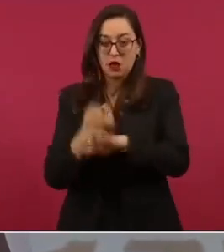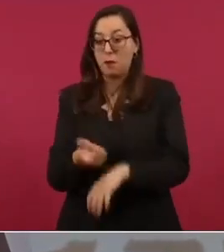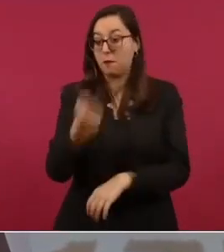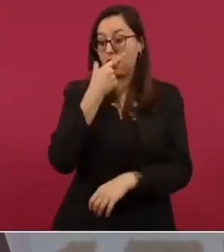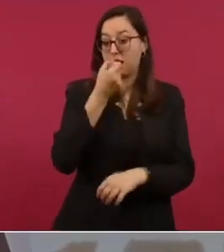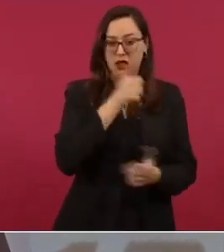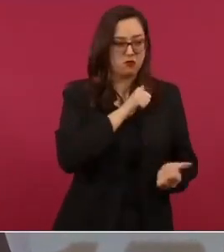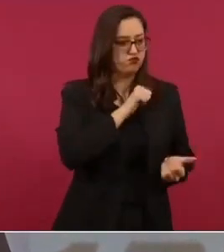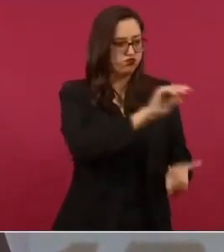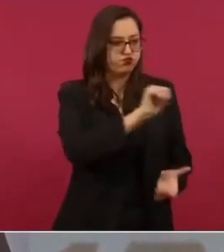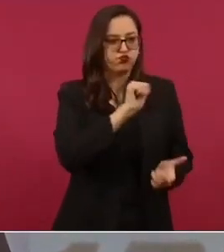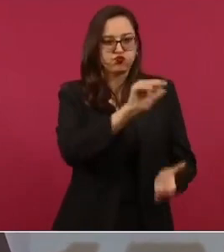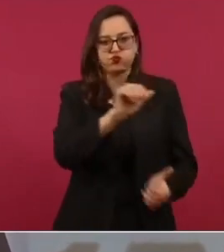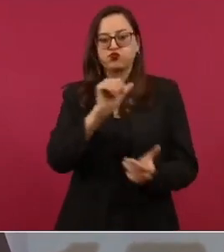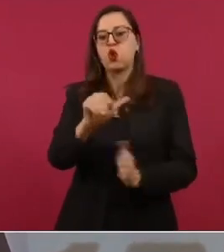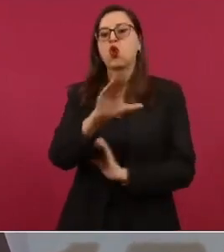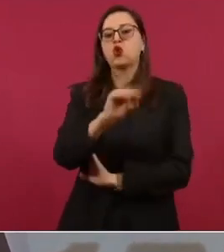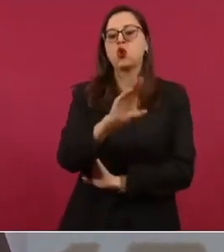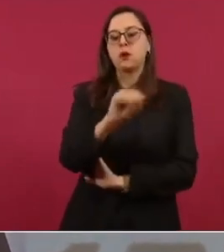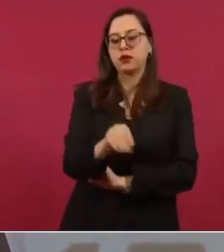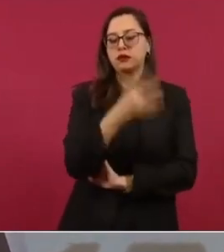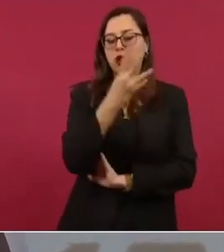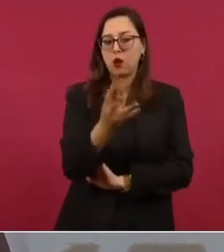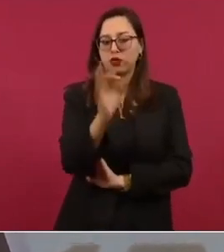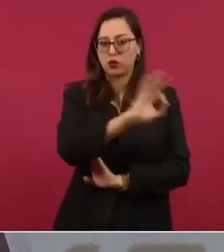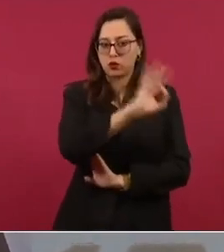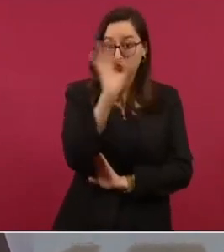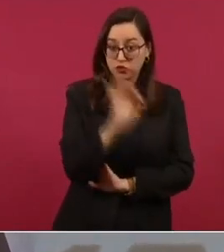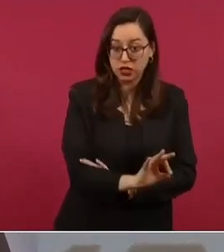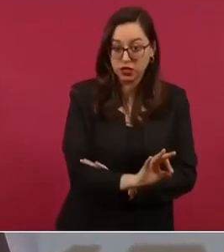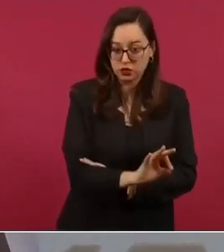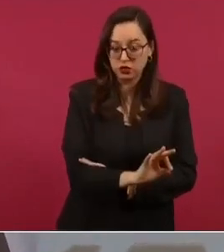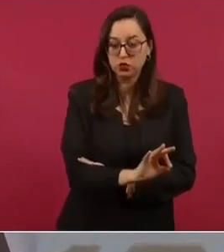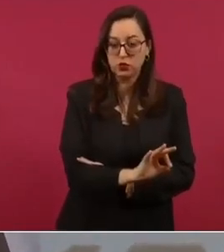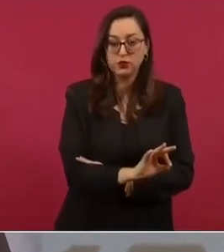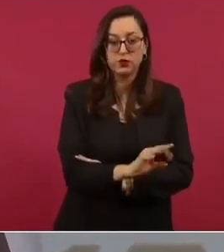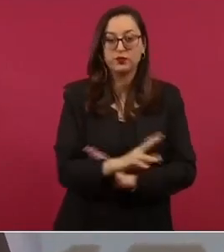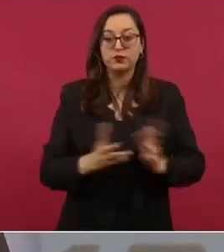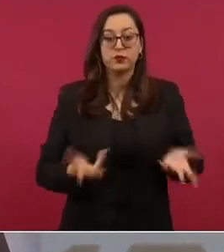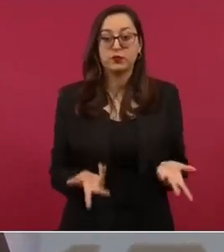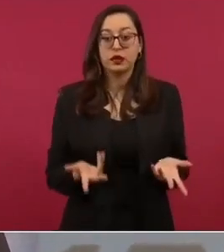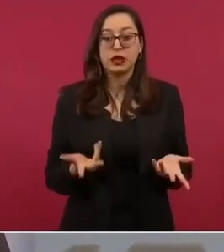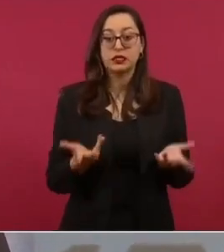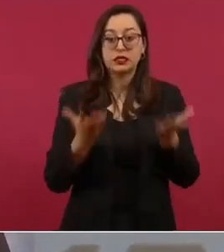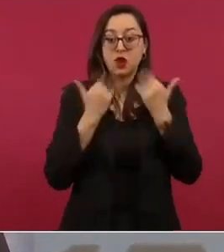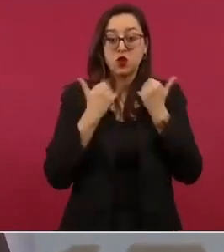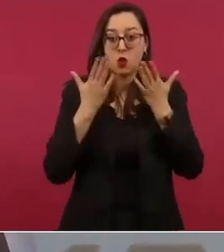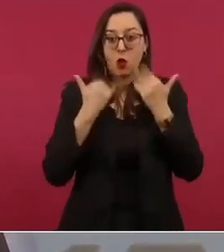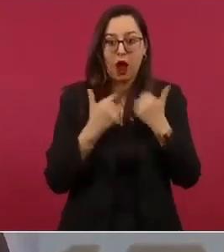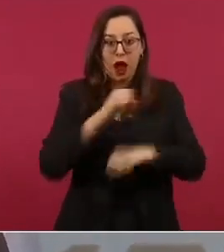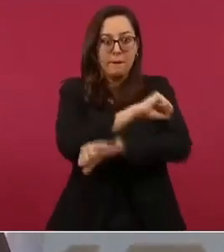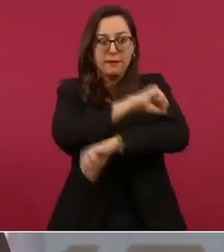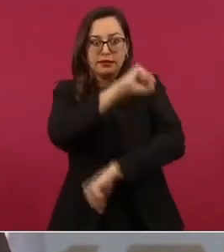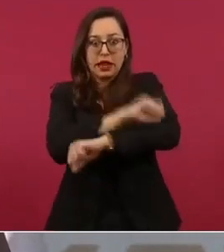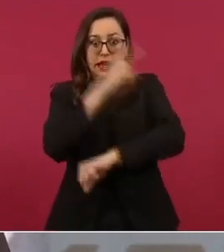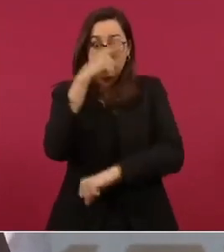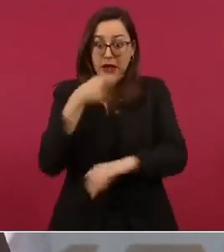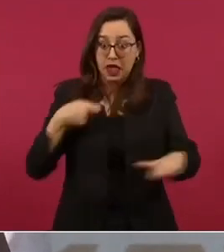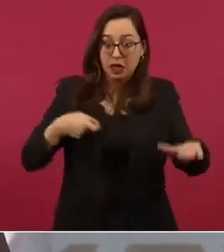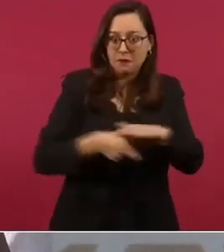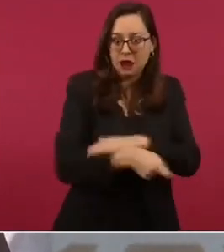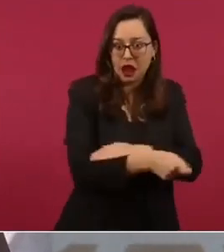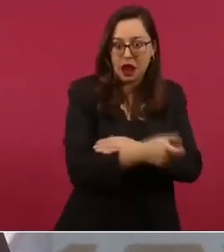noventa cuatro por ciento en promedio y subrayo ya no hay cajas registradoras porque